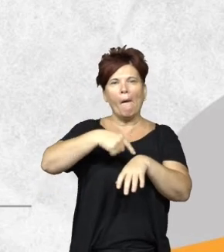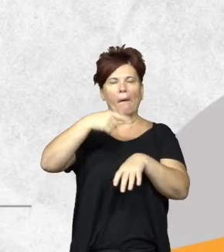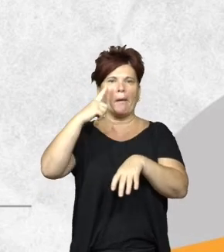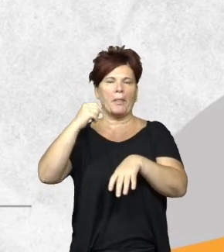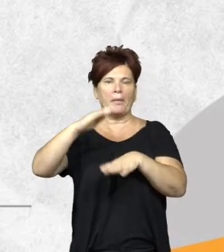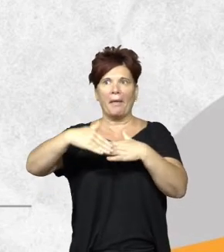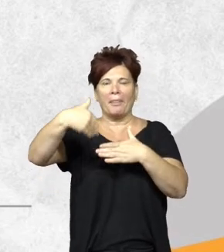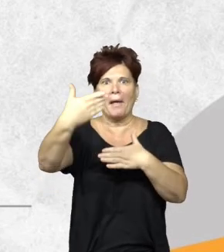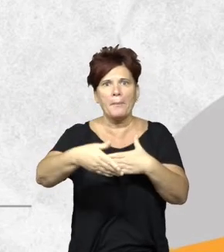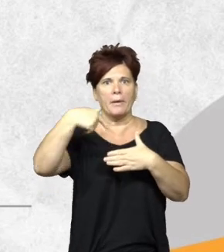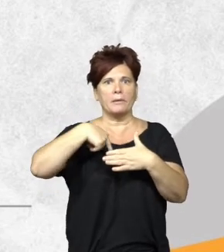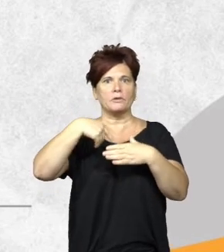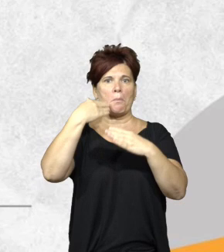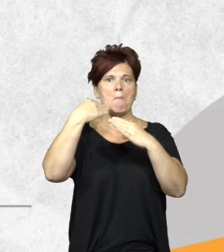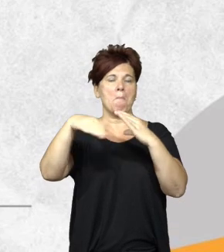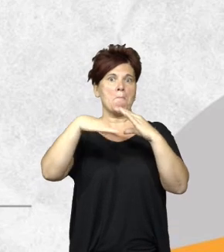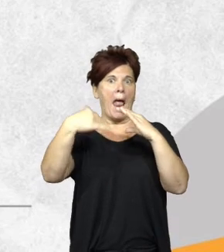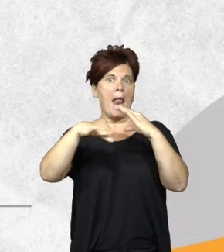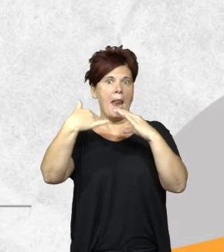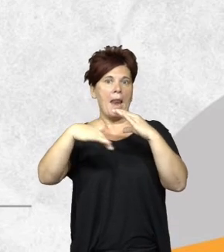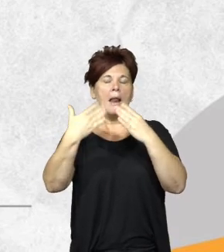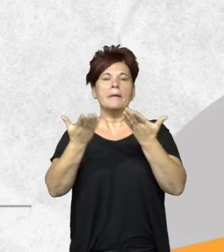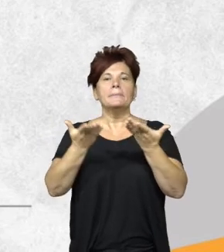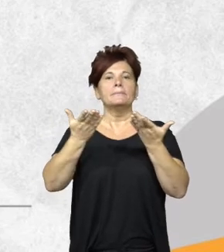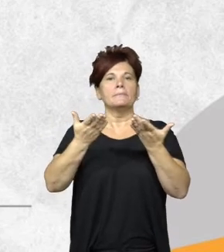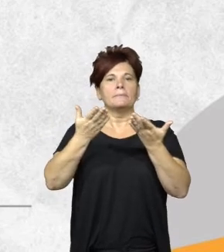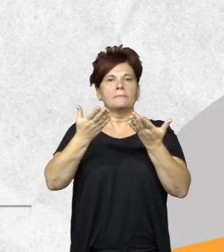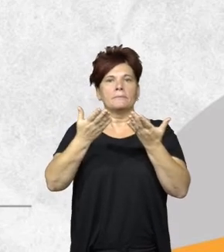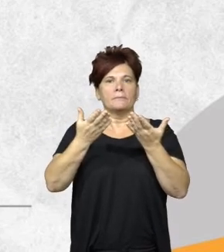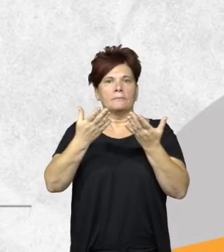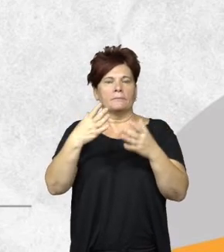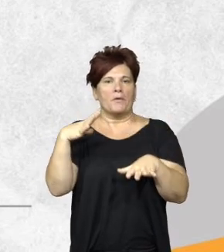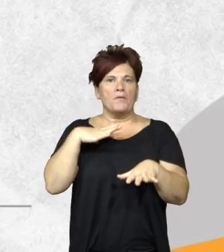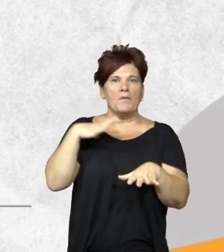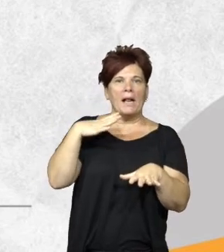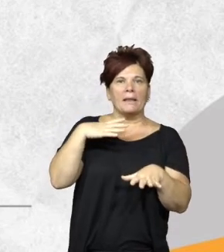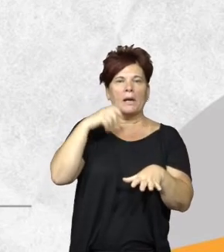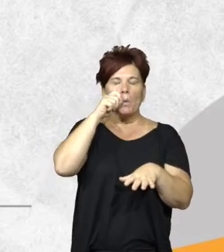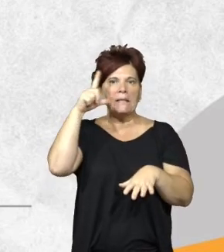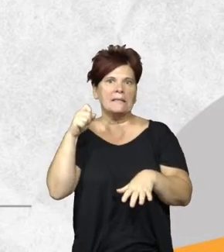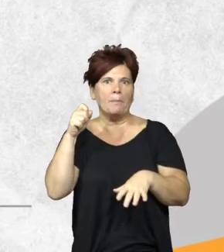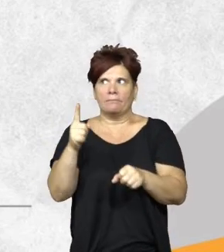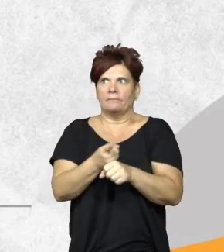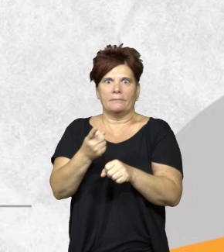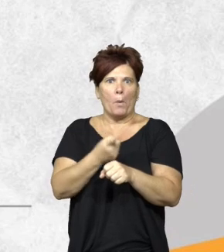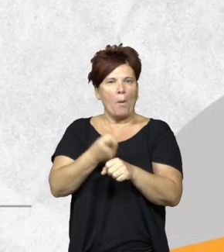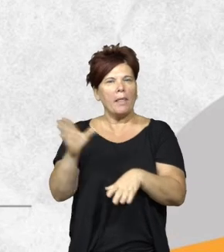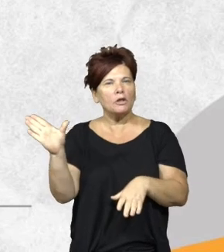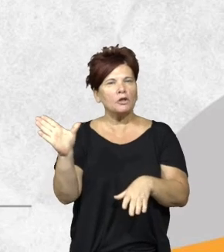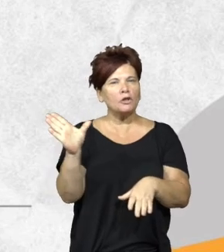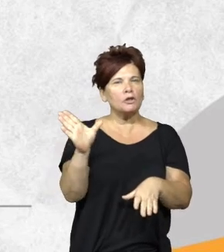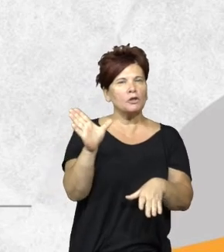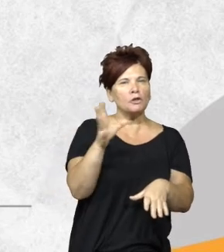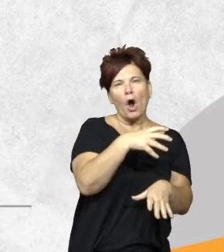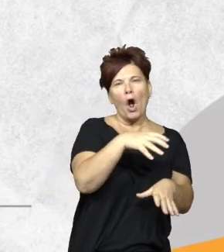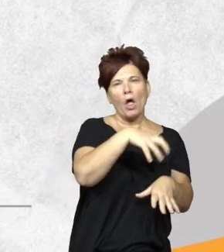estos son los mails que recibimos de defensa civil y bueno nunca puede faltar el whatsapp en todos los órdenes de vida últimamente todos los agentes de distintas